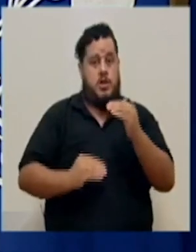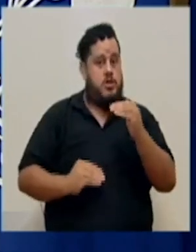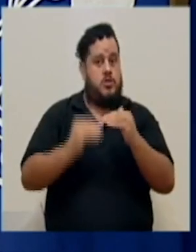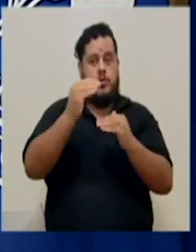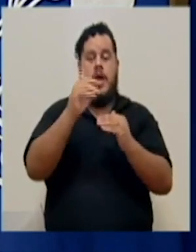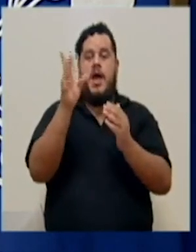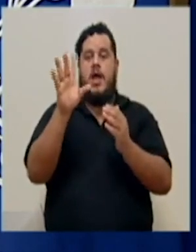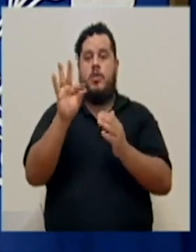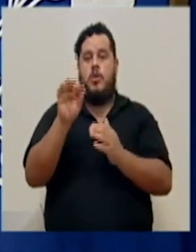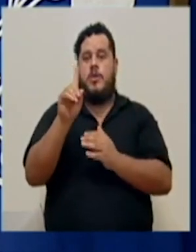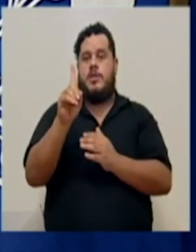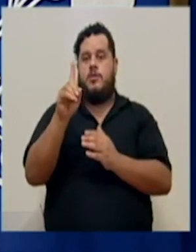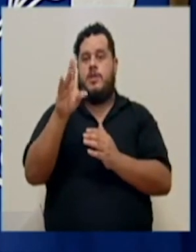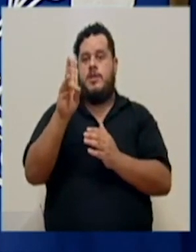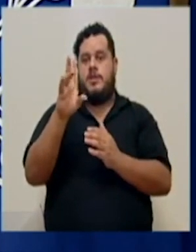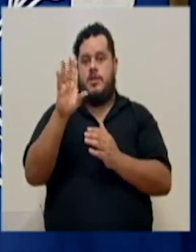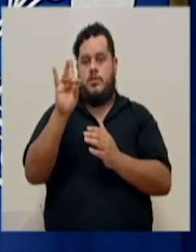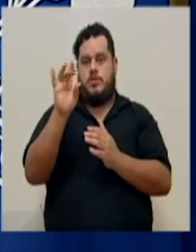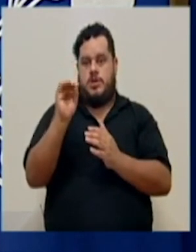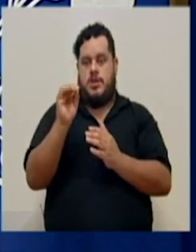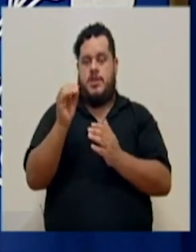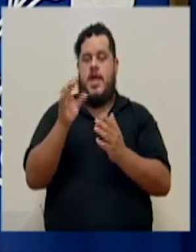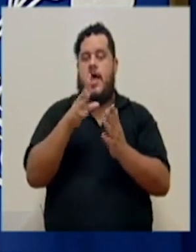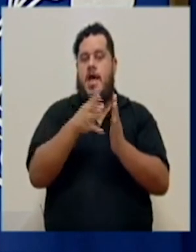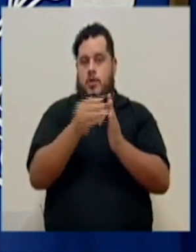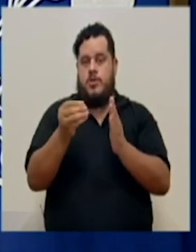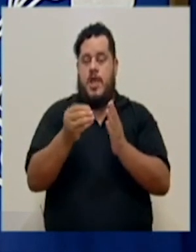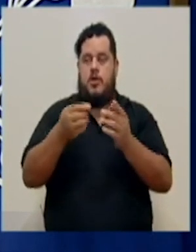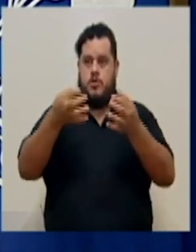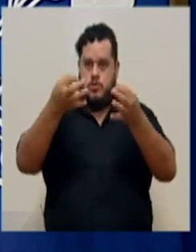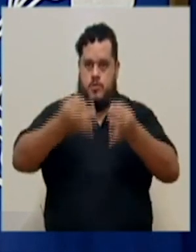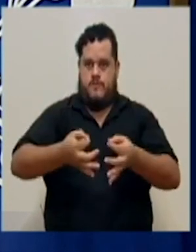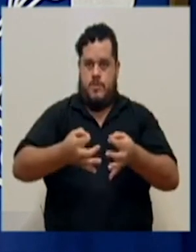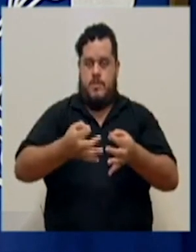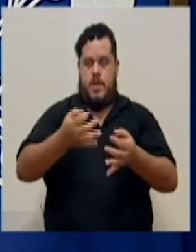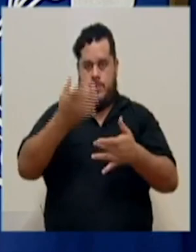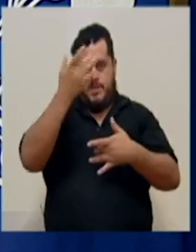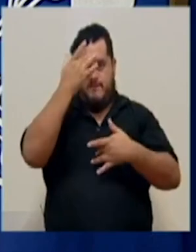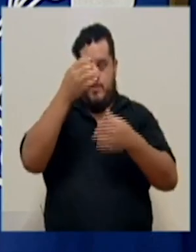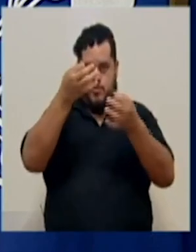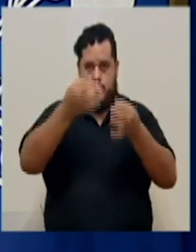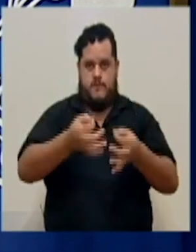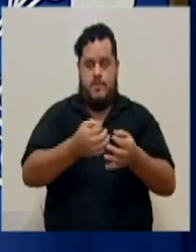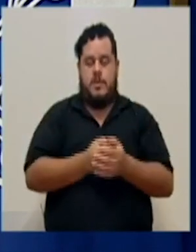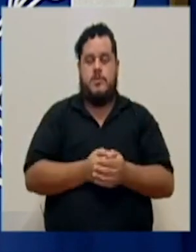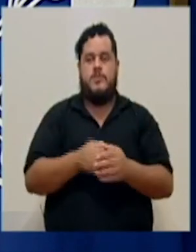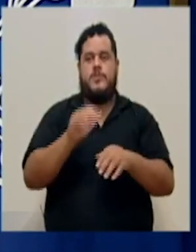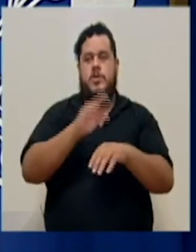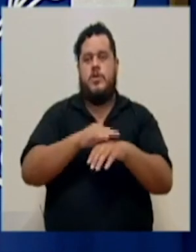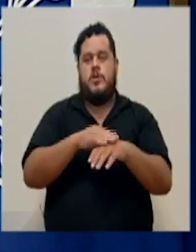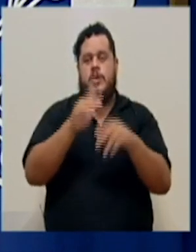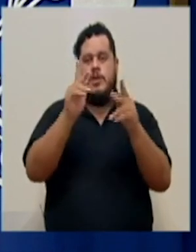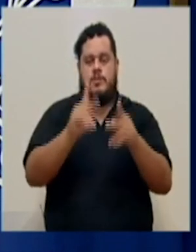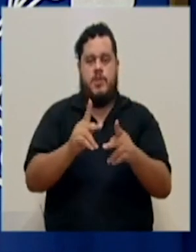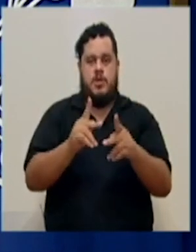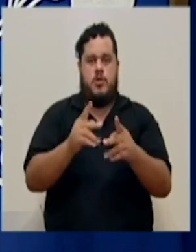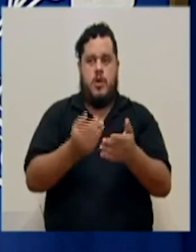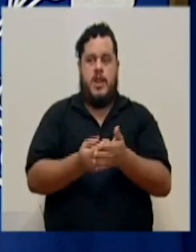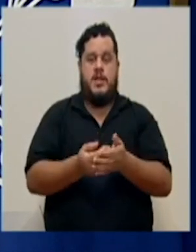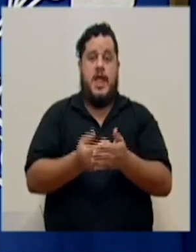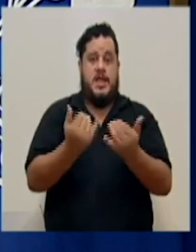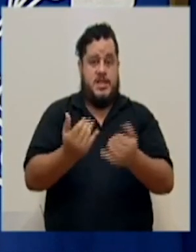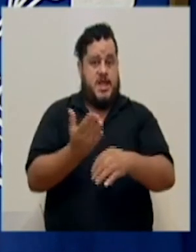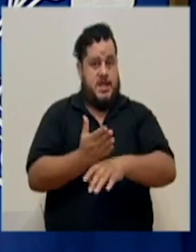.780 casos confirmados. Con respecto a las personas recuperadas,